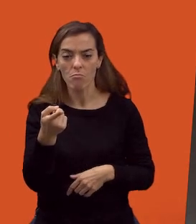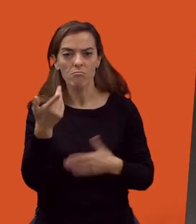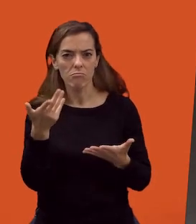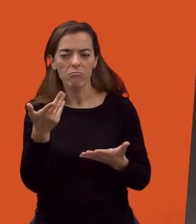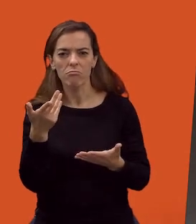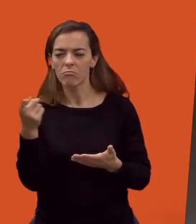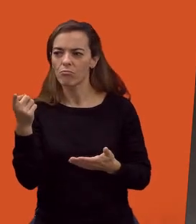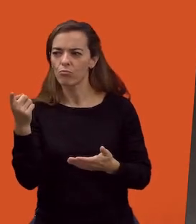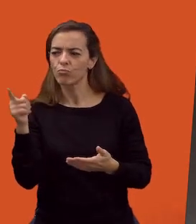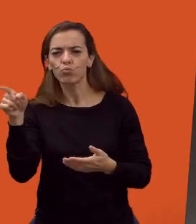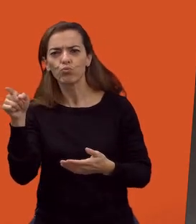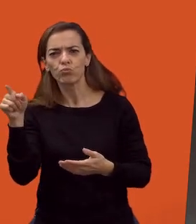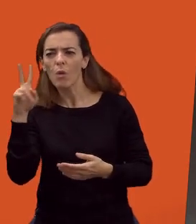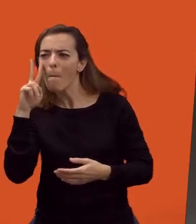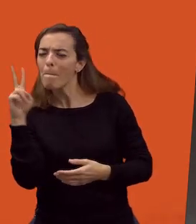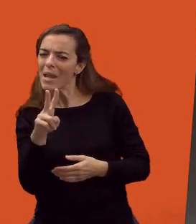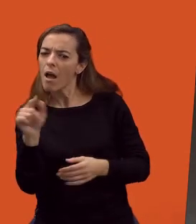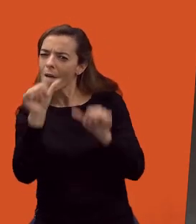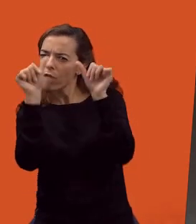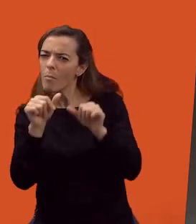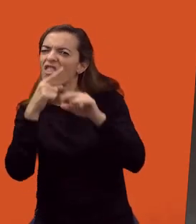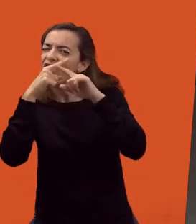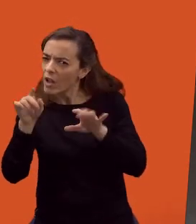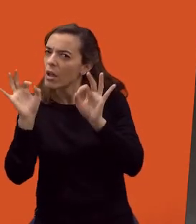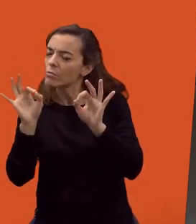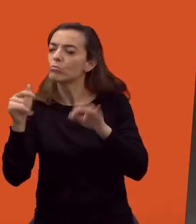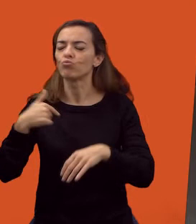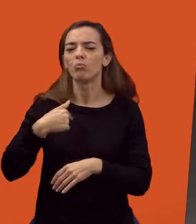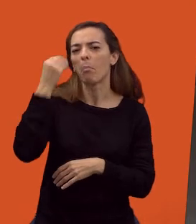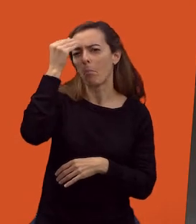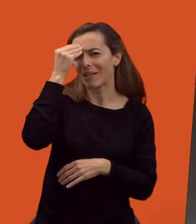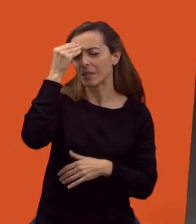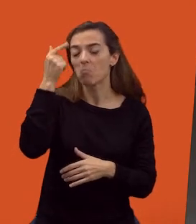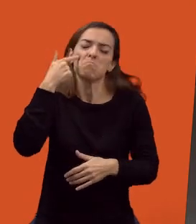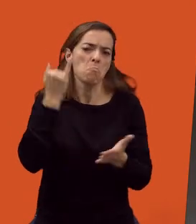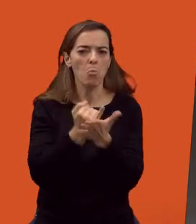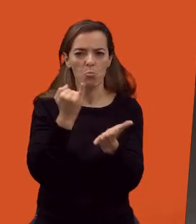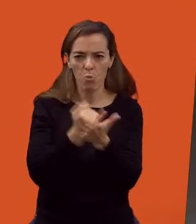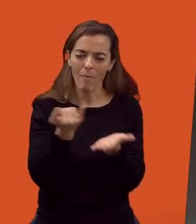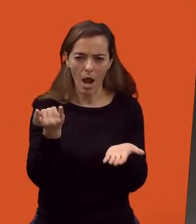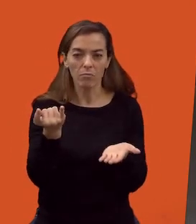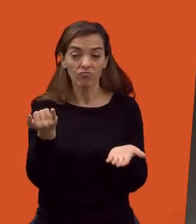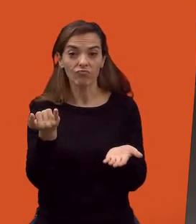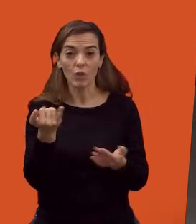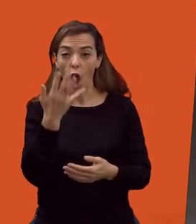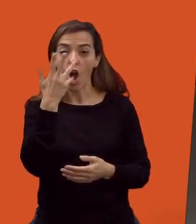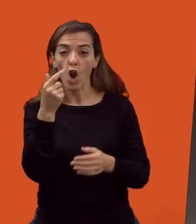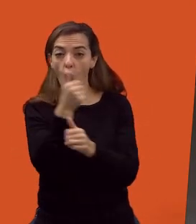diferente de un espacio? Y entonces pensé, voy a probar a ver, a quitar esas dominancias,